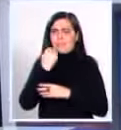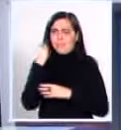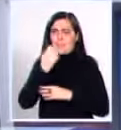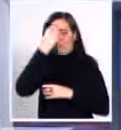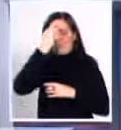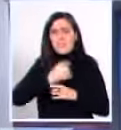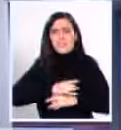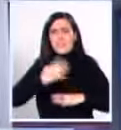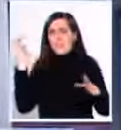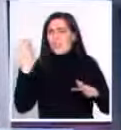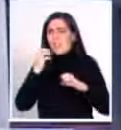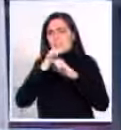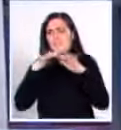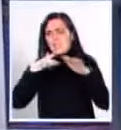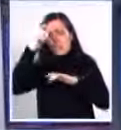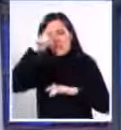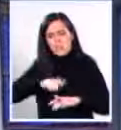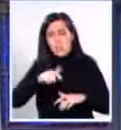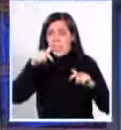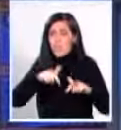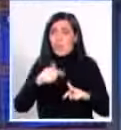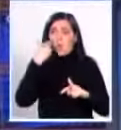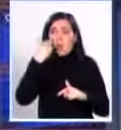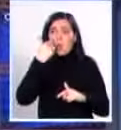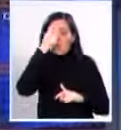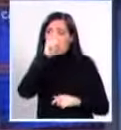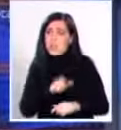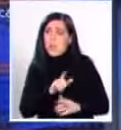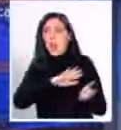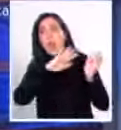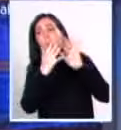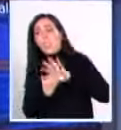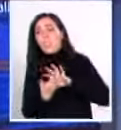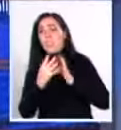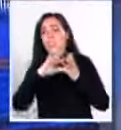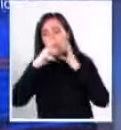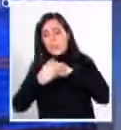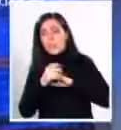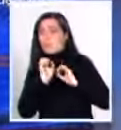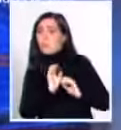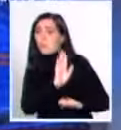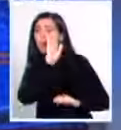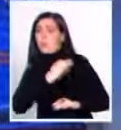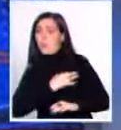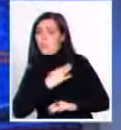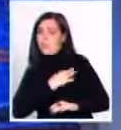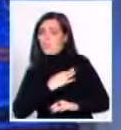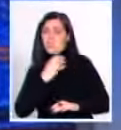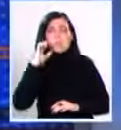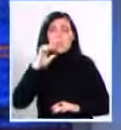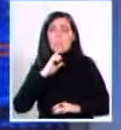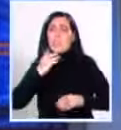profesionalmente hablando, que hoy lo hemos conocido en la otra cara, la de su sordera desde